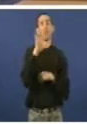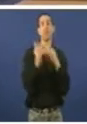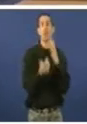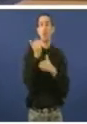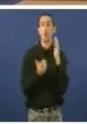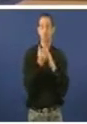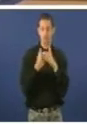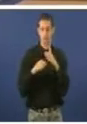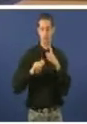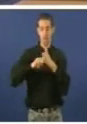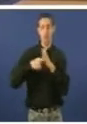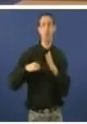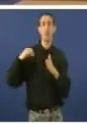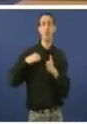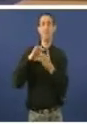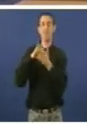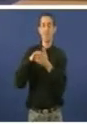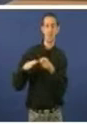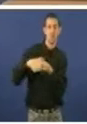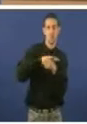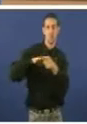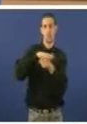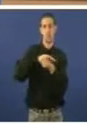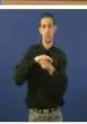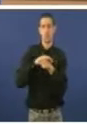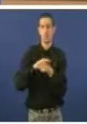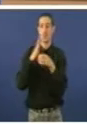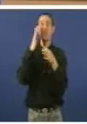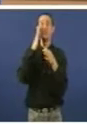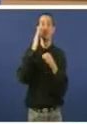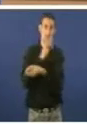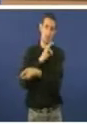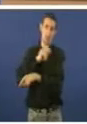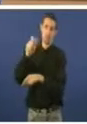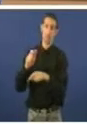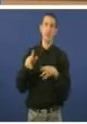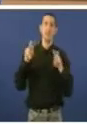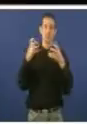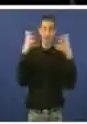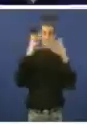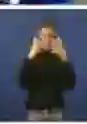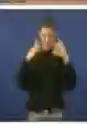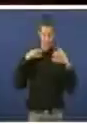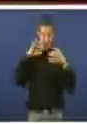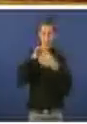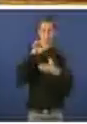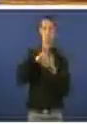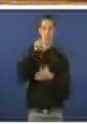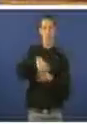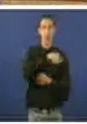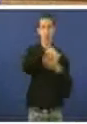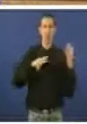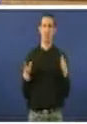dos servicios de saúde. Señoría, ninguna destos titulares os poderá ver vostede se alguén quere ser